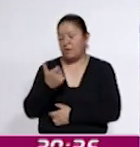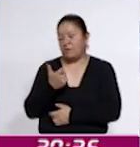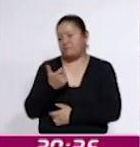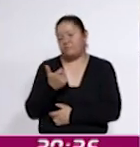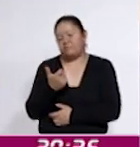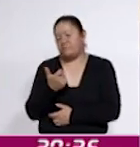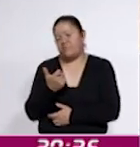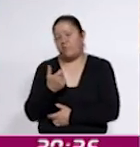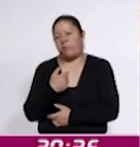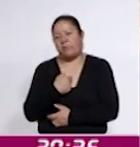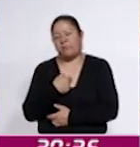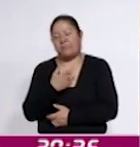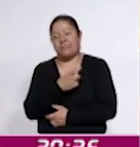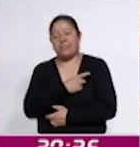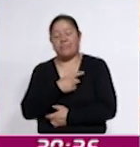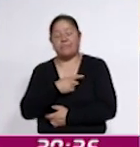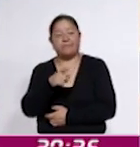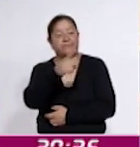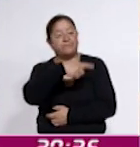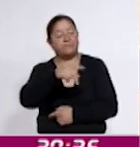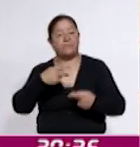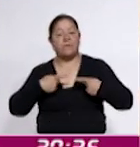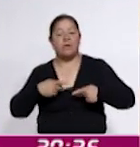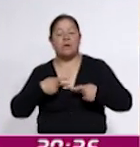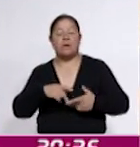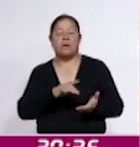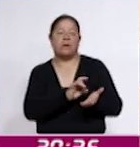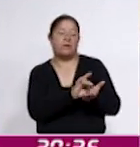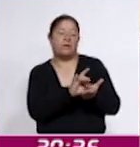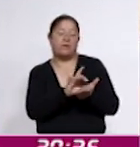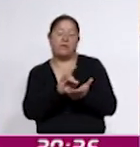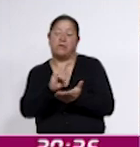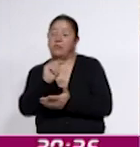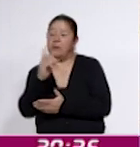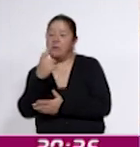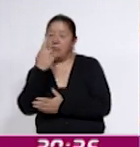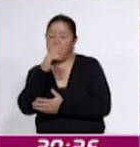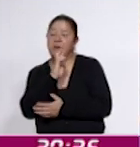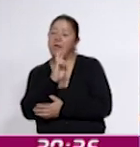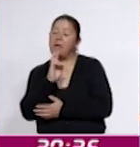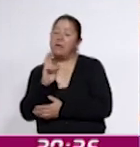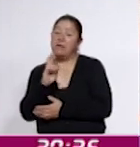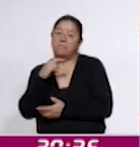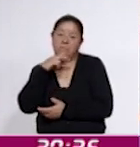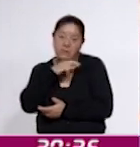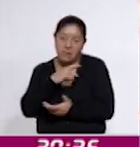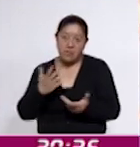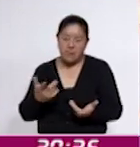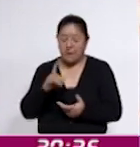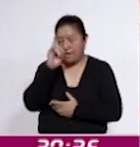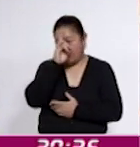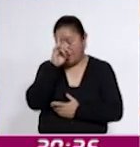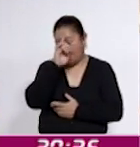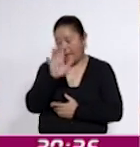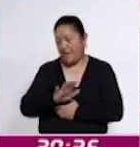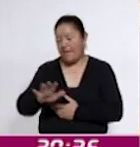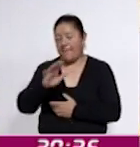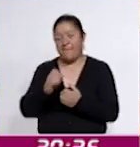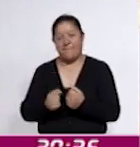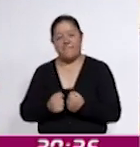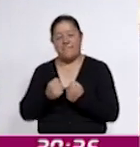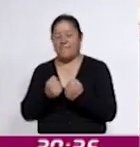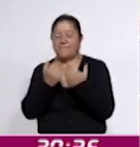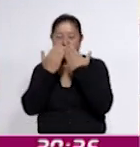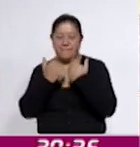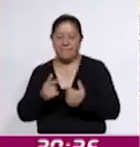lo que implica restringir recursos humanos y tecnológicos para dar respuestas más ágiles y recomendaciones sin fuerza vinculante.